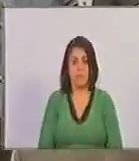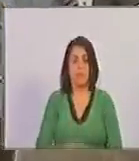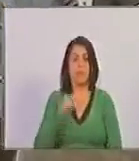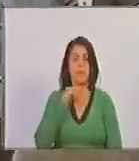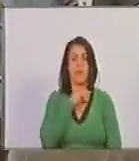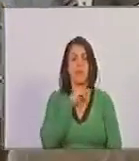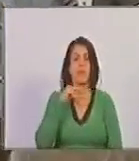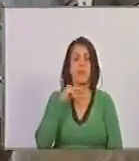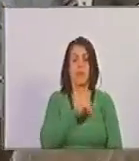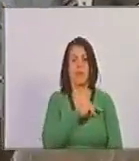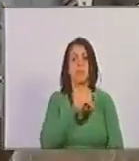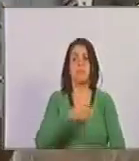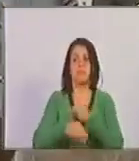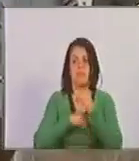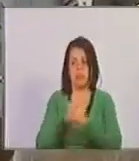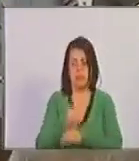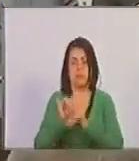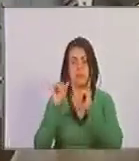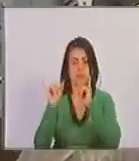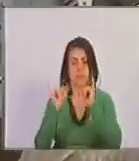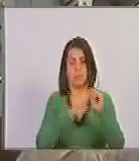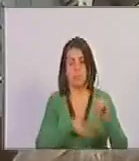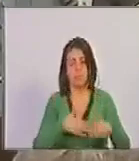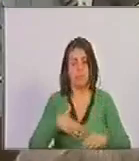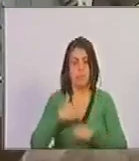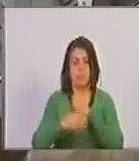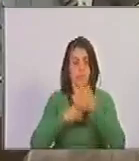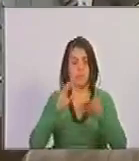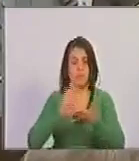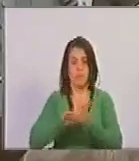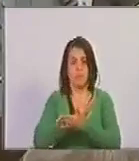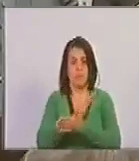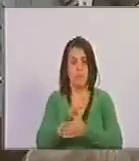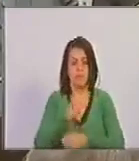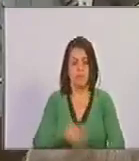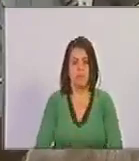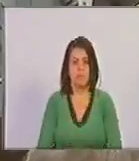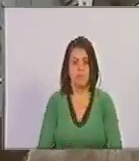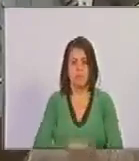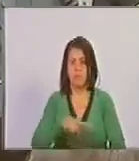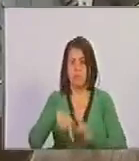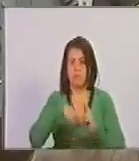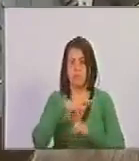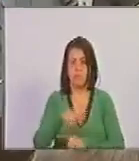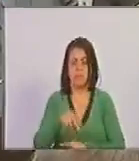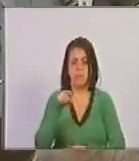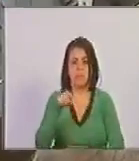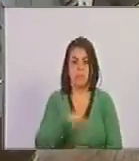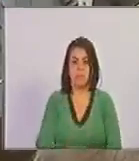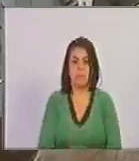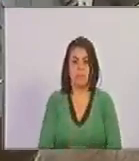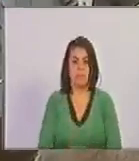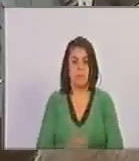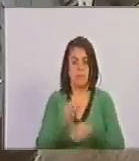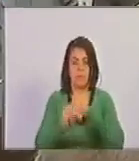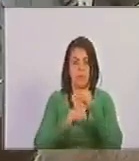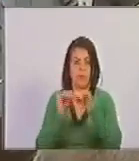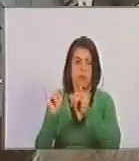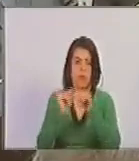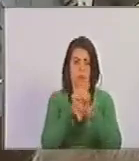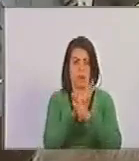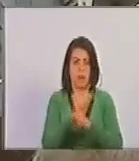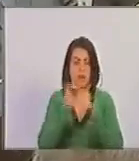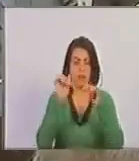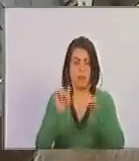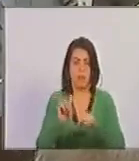eclesiástico se prestó para acabar con la revolución sandinista, ha hecho la misma jugada